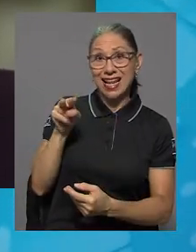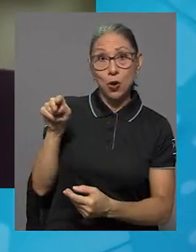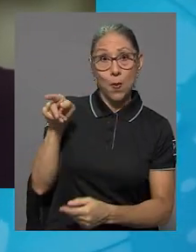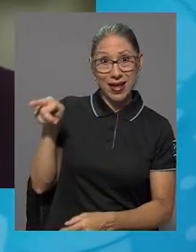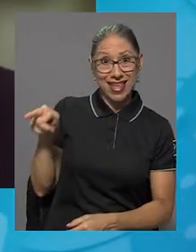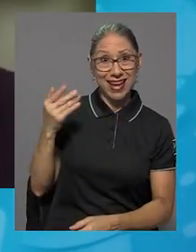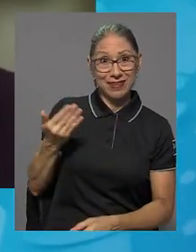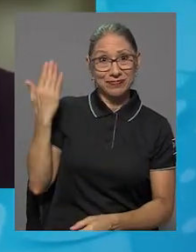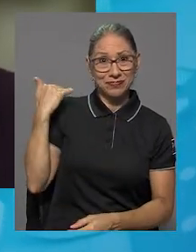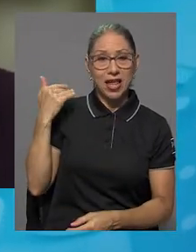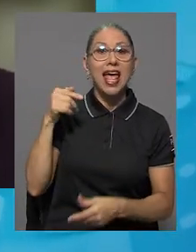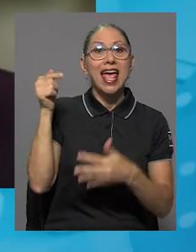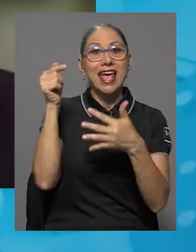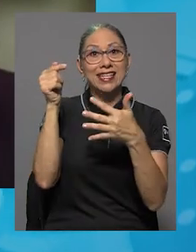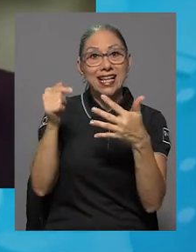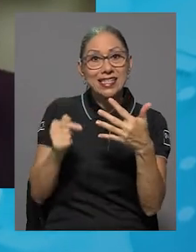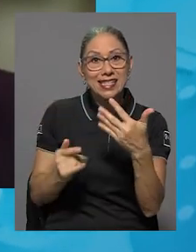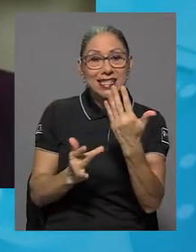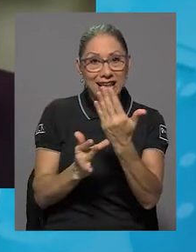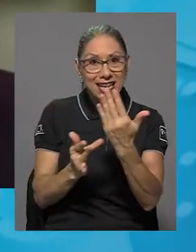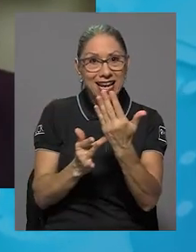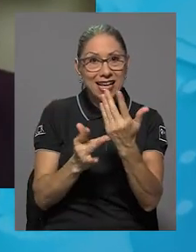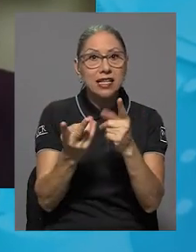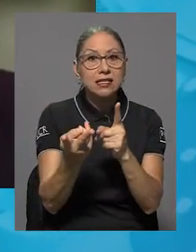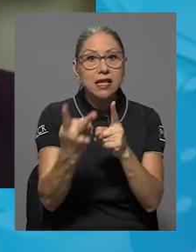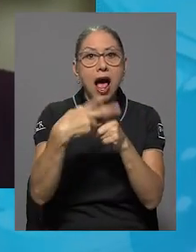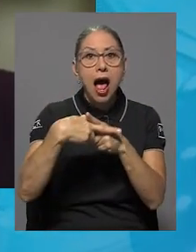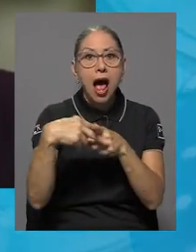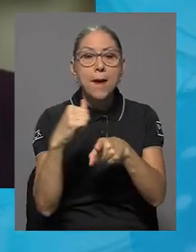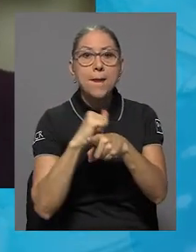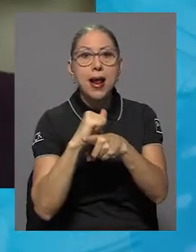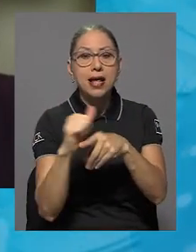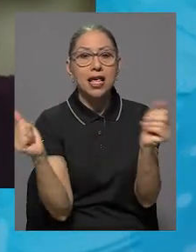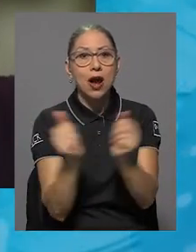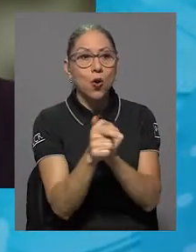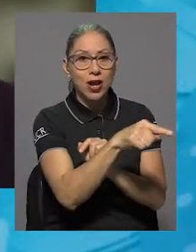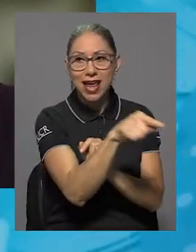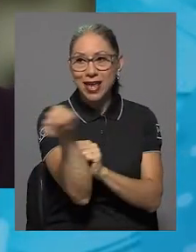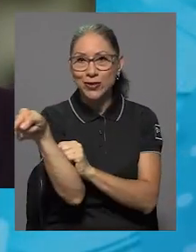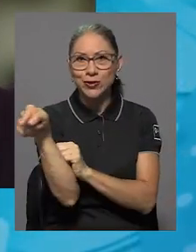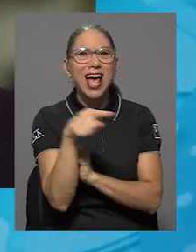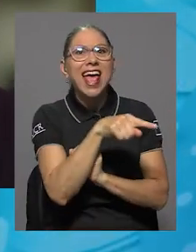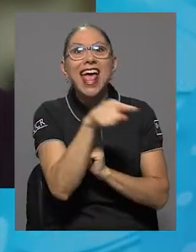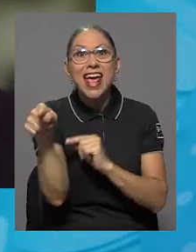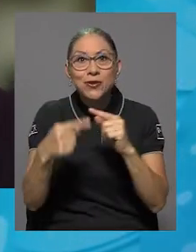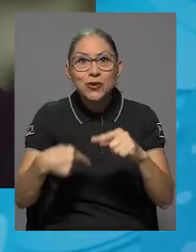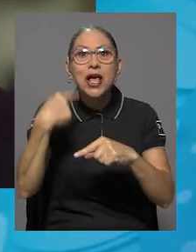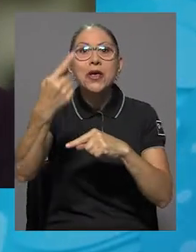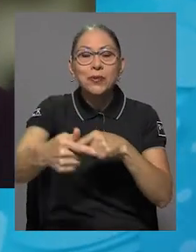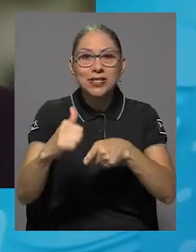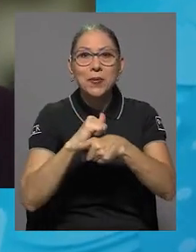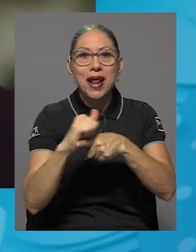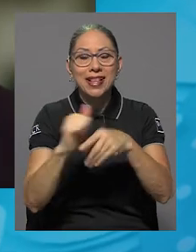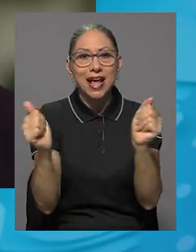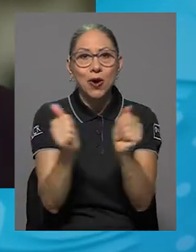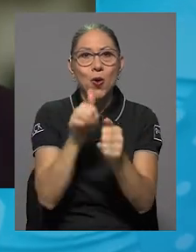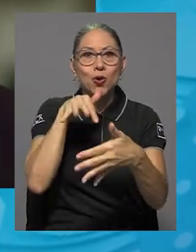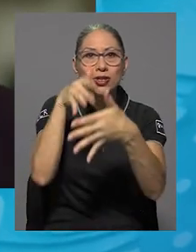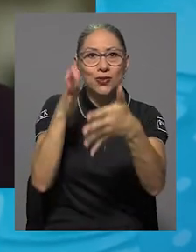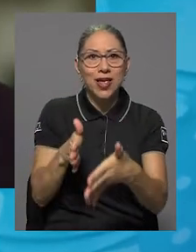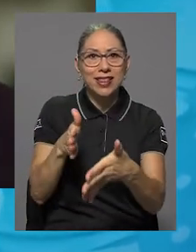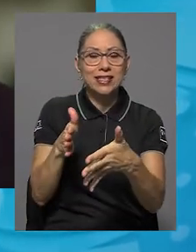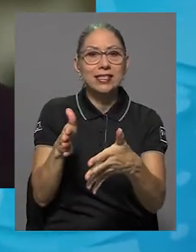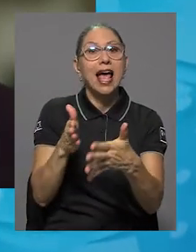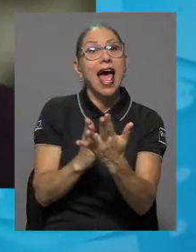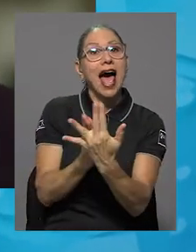sí, bueno, se pusieron en práctica con ellos y la idea es que ellos las pusieran en práctica con sus estudiantes a través de un proyectito